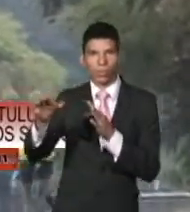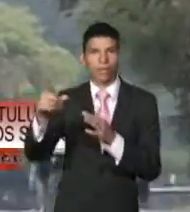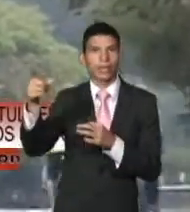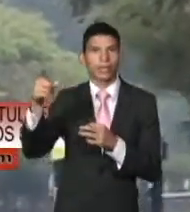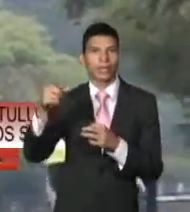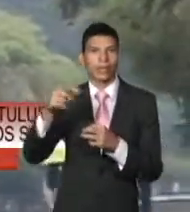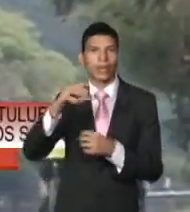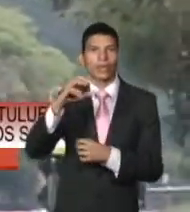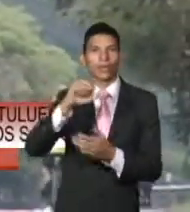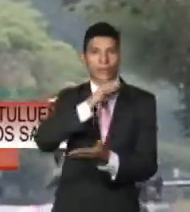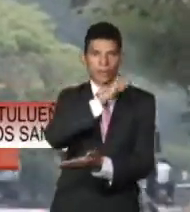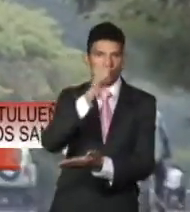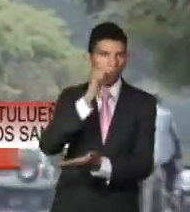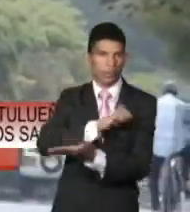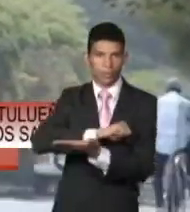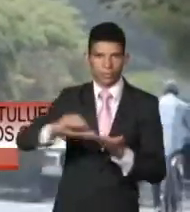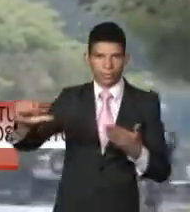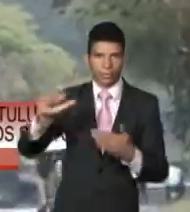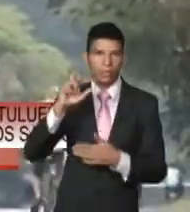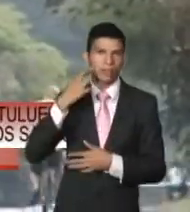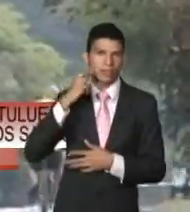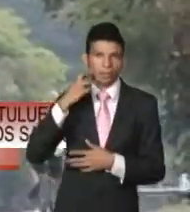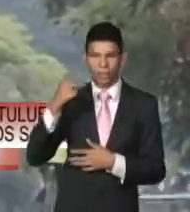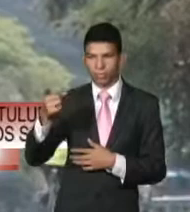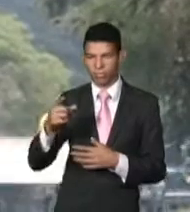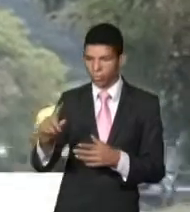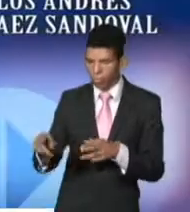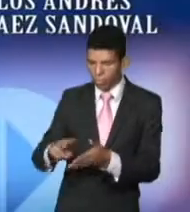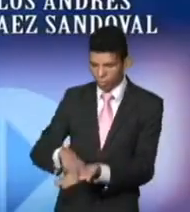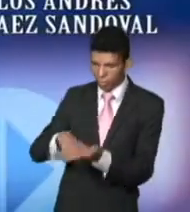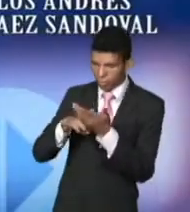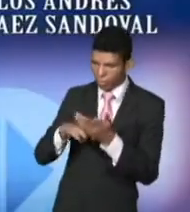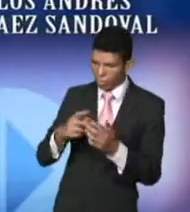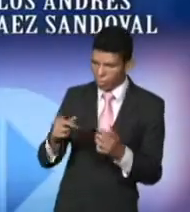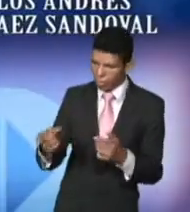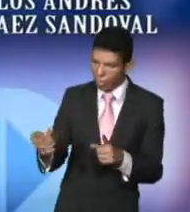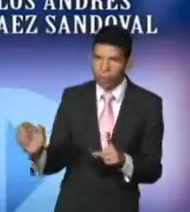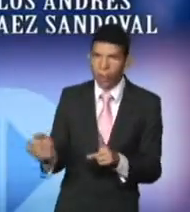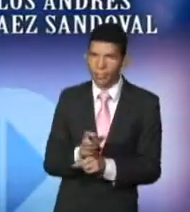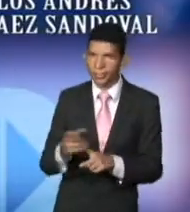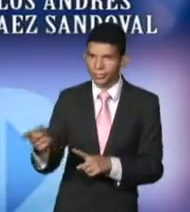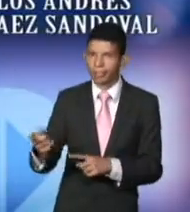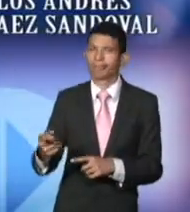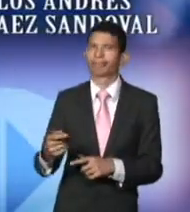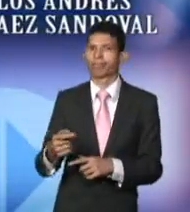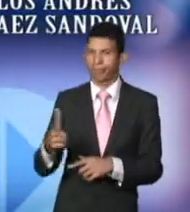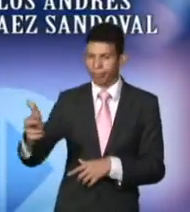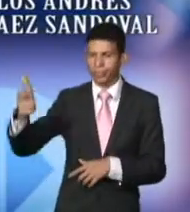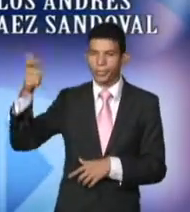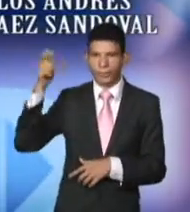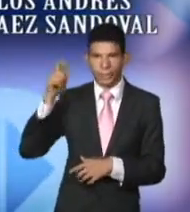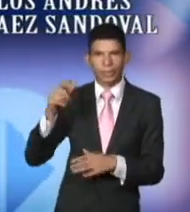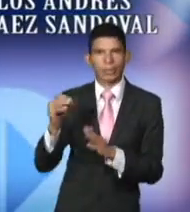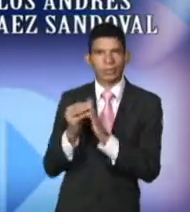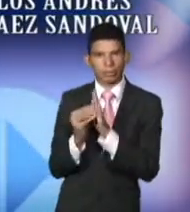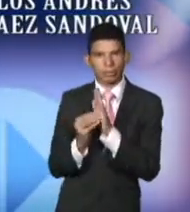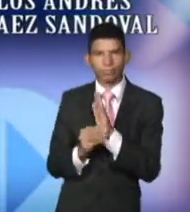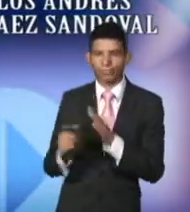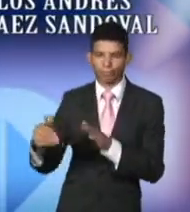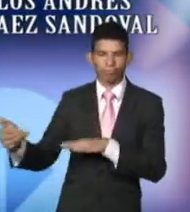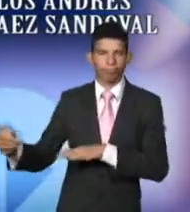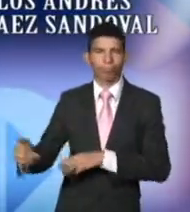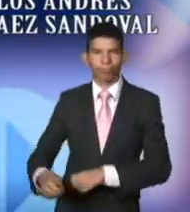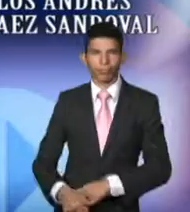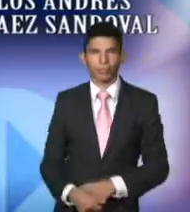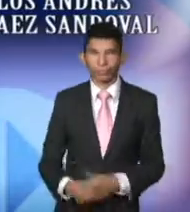Santos, zona rural de San Pedro, donde se realizó el levantamiento, encontrando que había recibido al parecer varios disparos que le